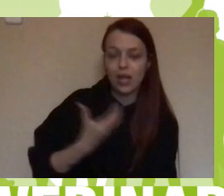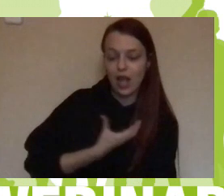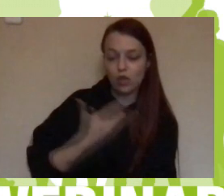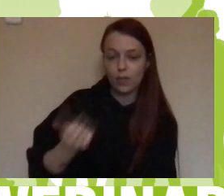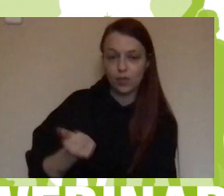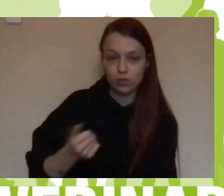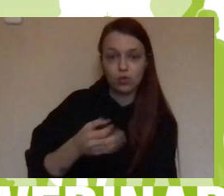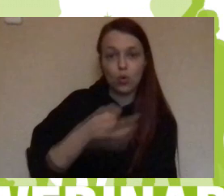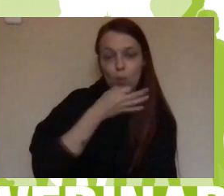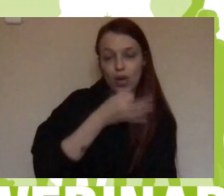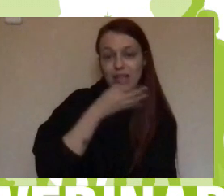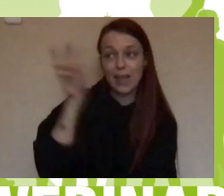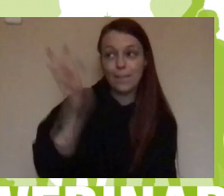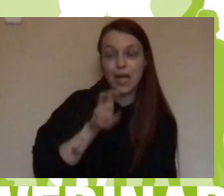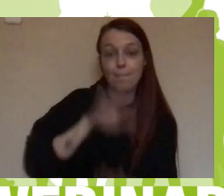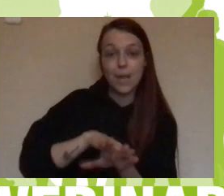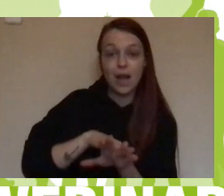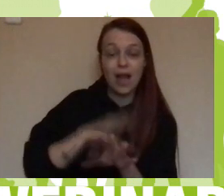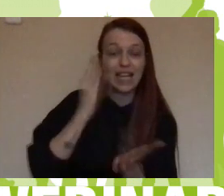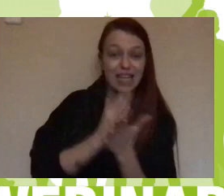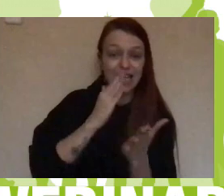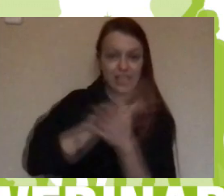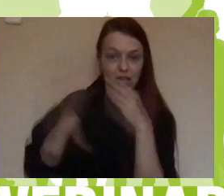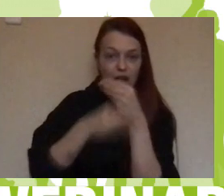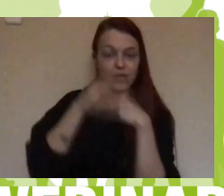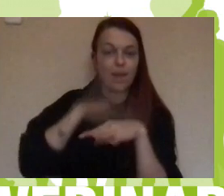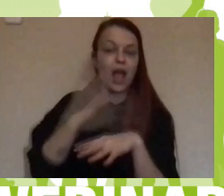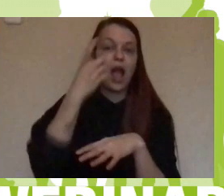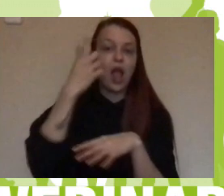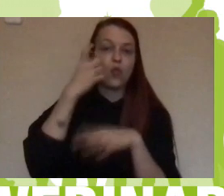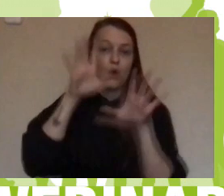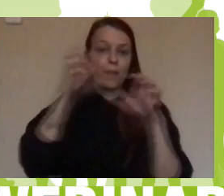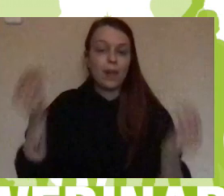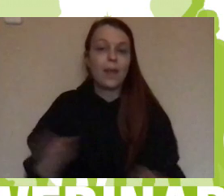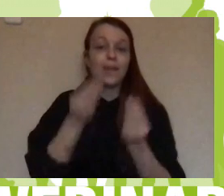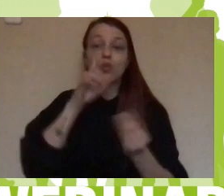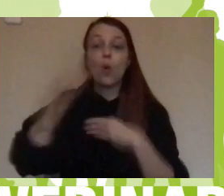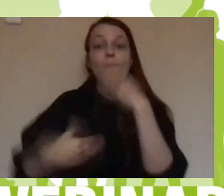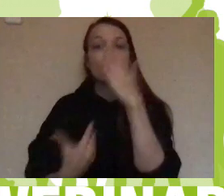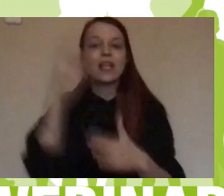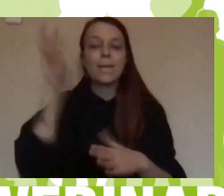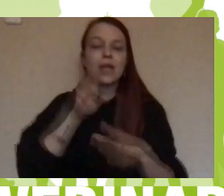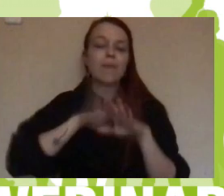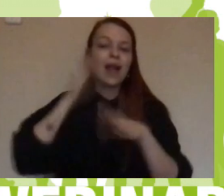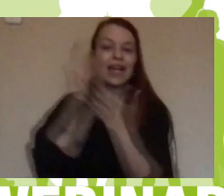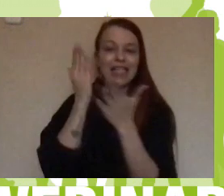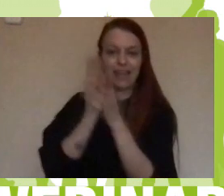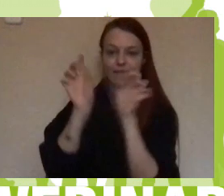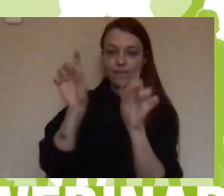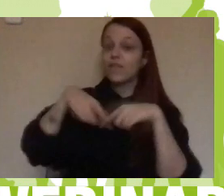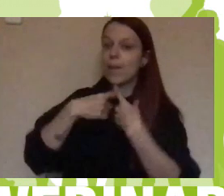tardes refuerzo educativo del alumnado y por las mañanas de las familias. En esos desayunos formativos lo que les damos también es